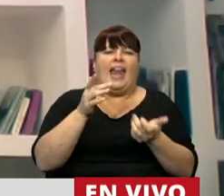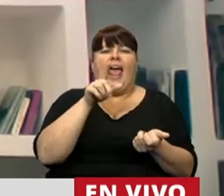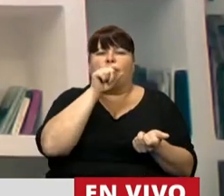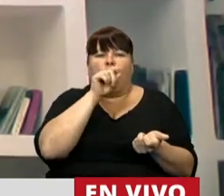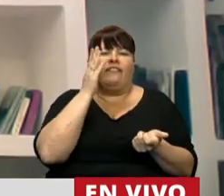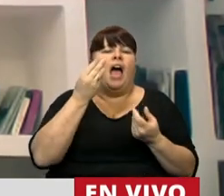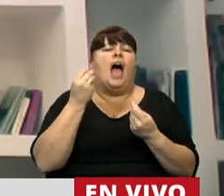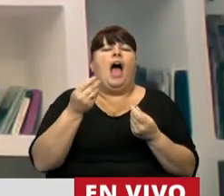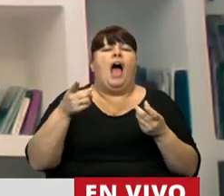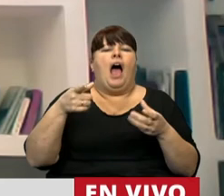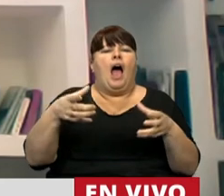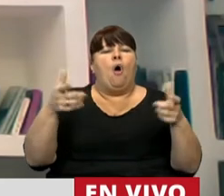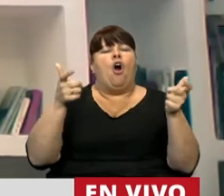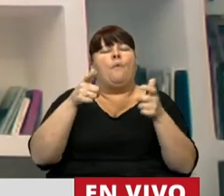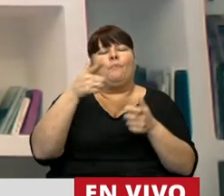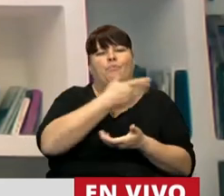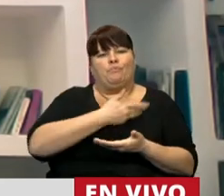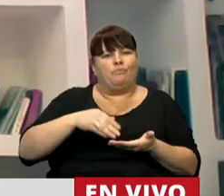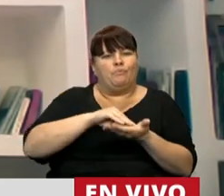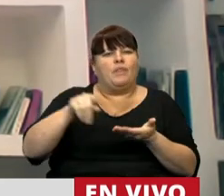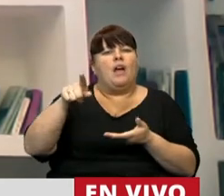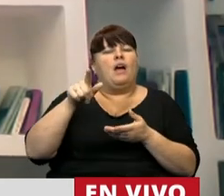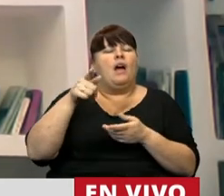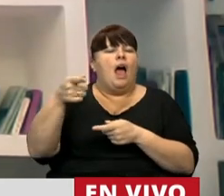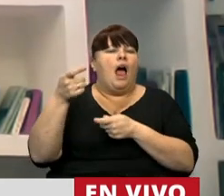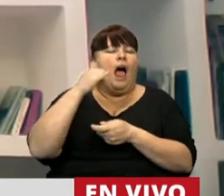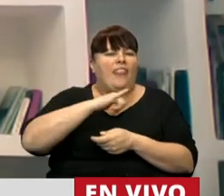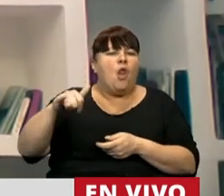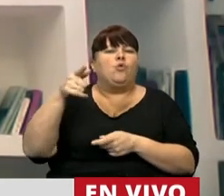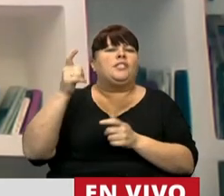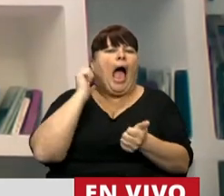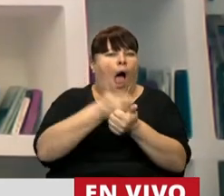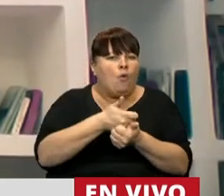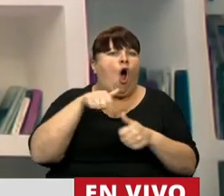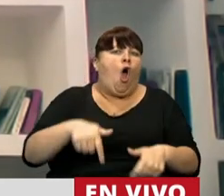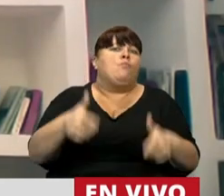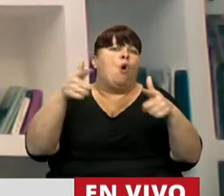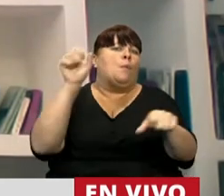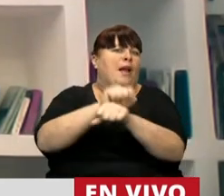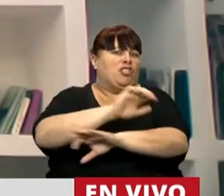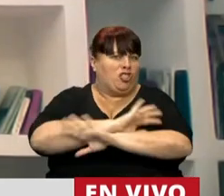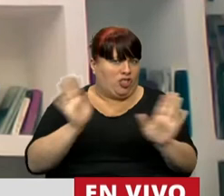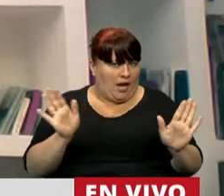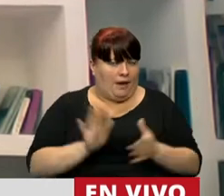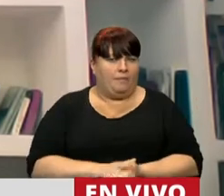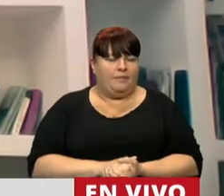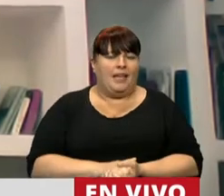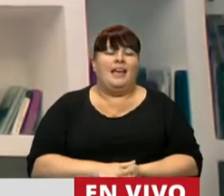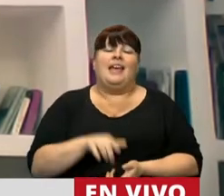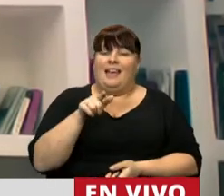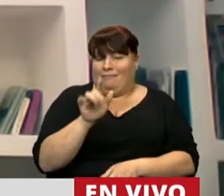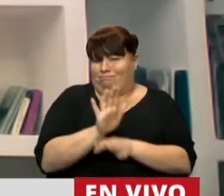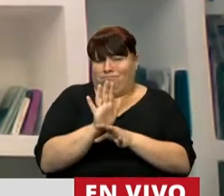a un concejal denunciado por abuso que hoy afortunadamente está detenido, que está preso. Esto